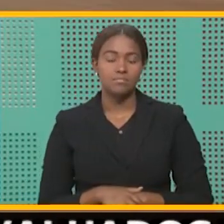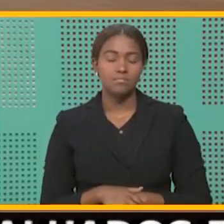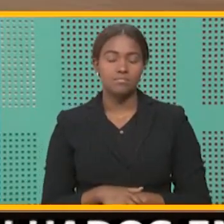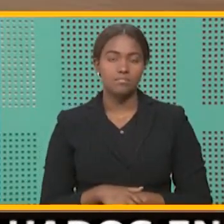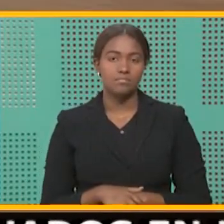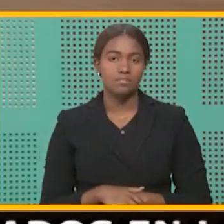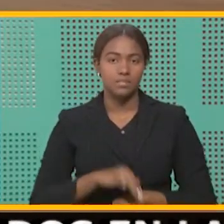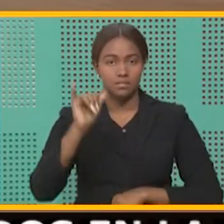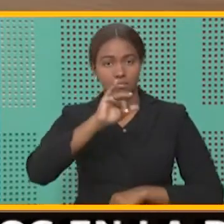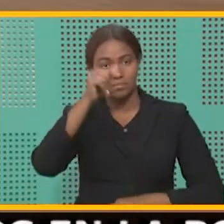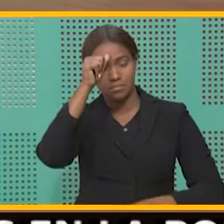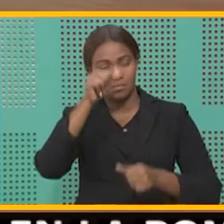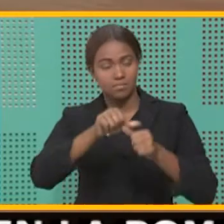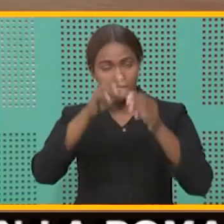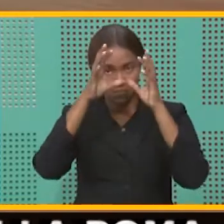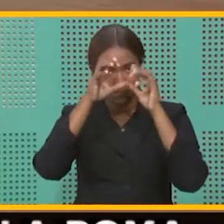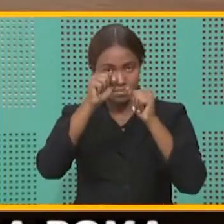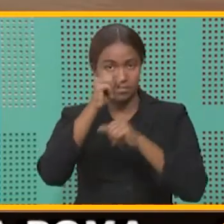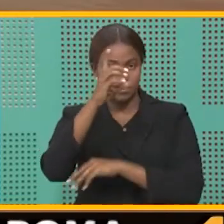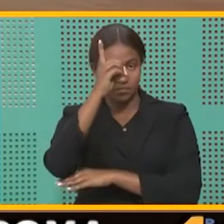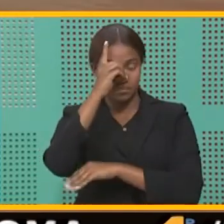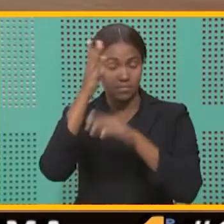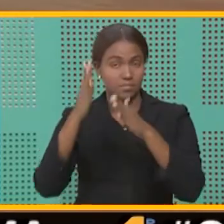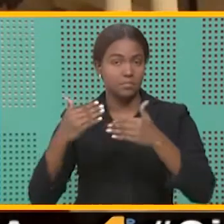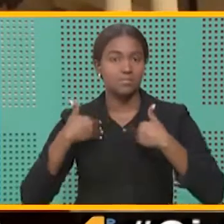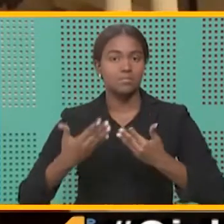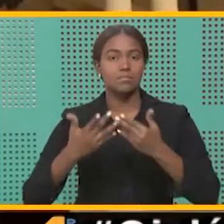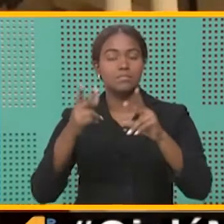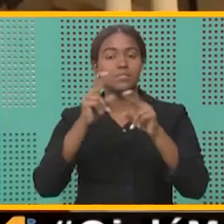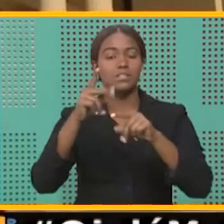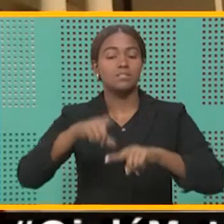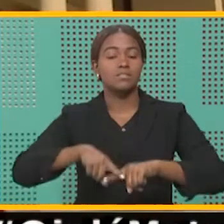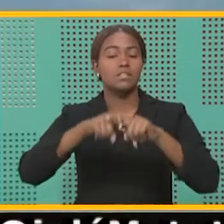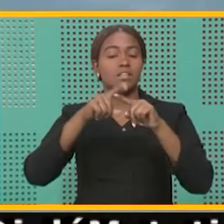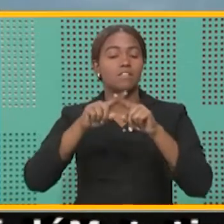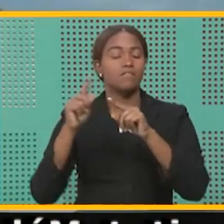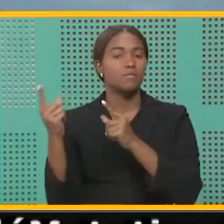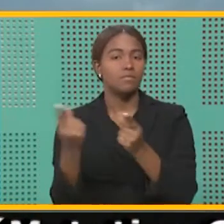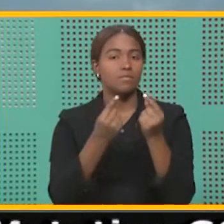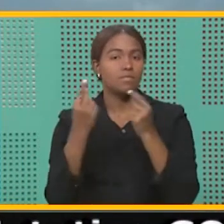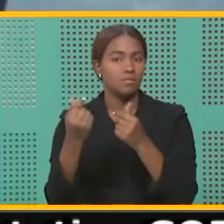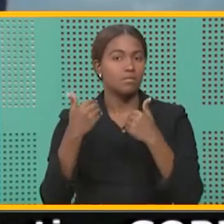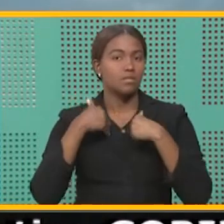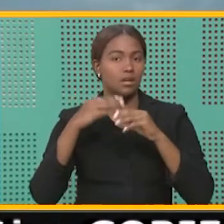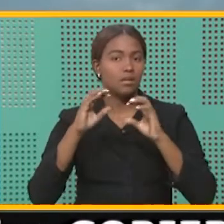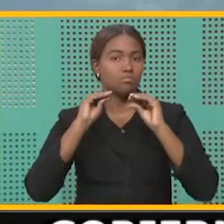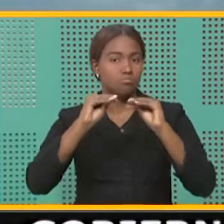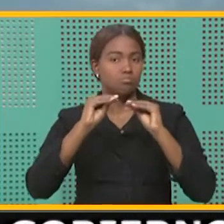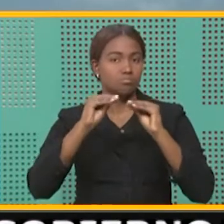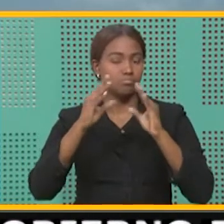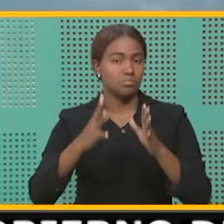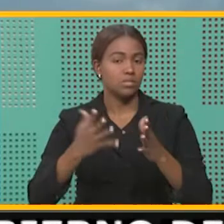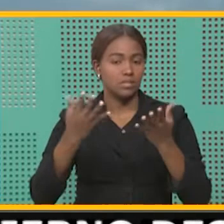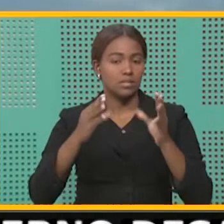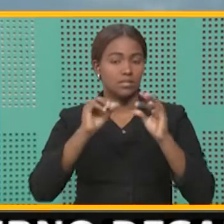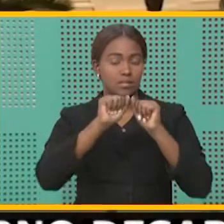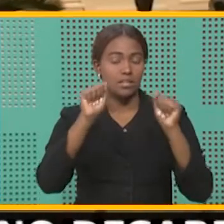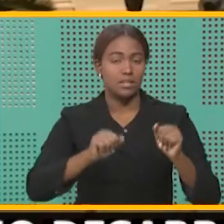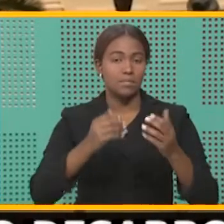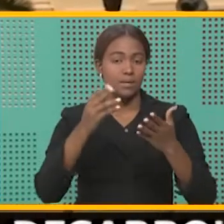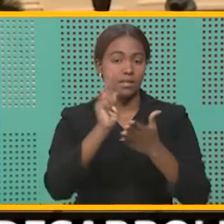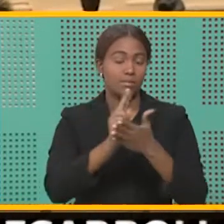Se recuerda que el presidente Danilo Medina dispuso la suspensión de las actividades docentes tanto en el sistema educativo